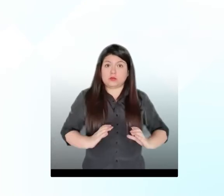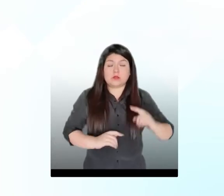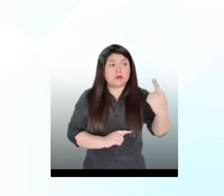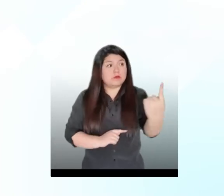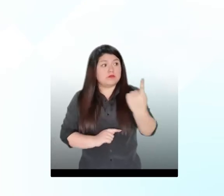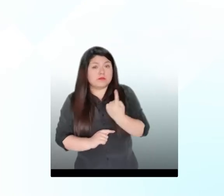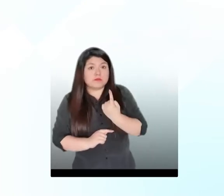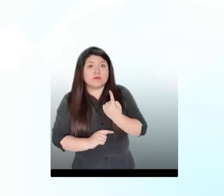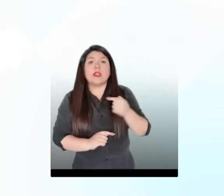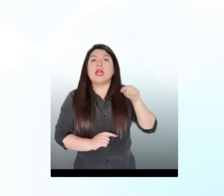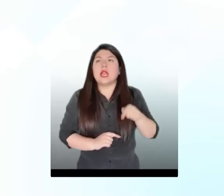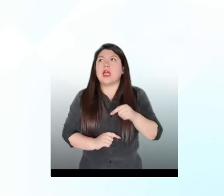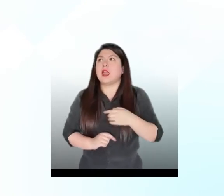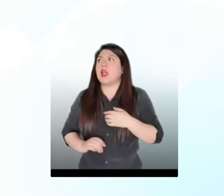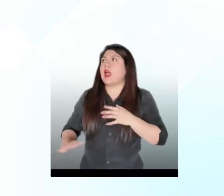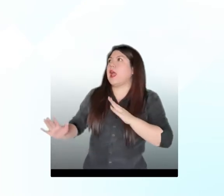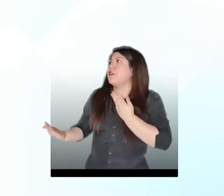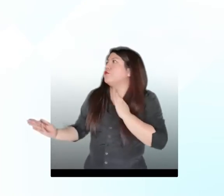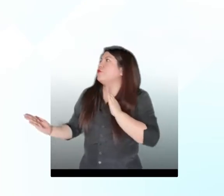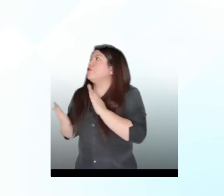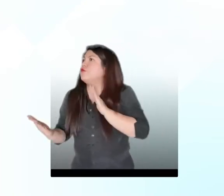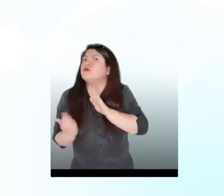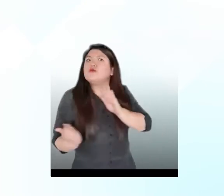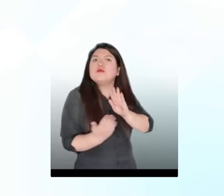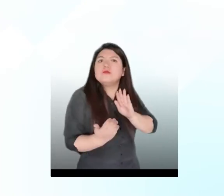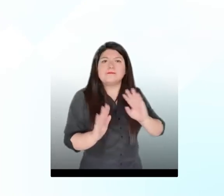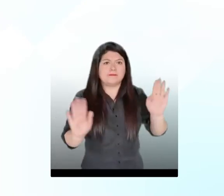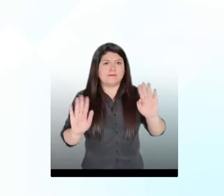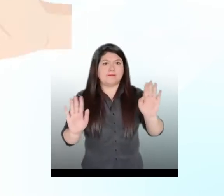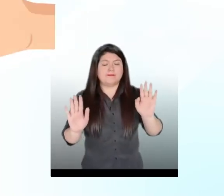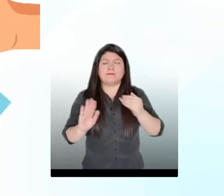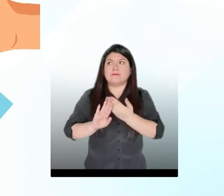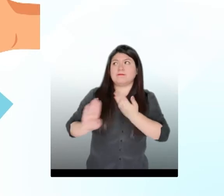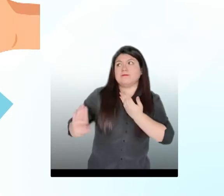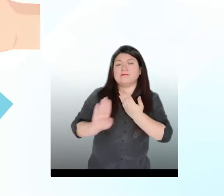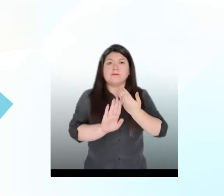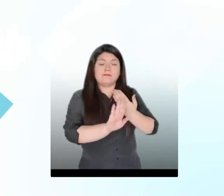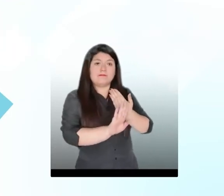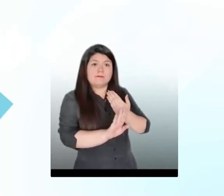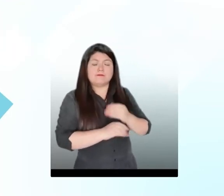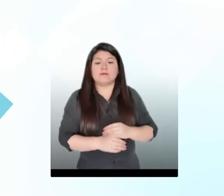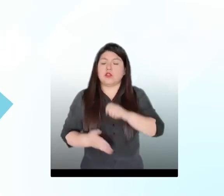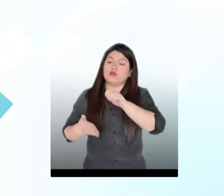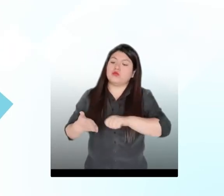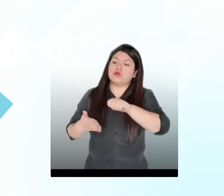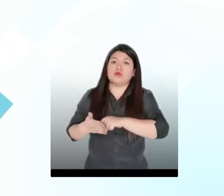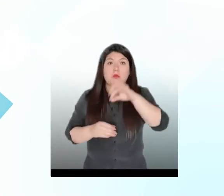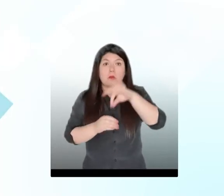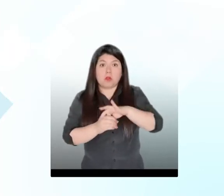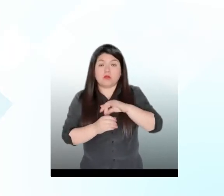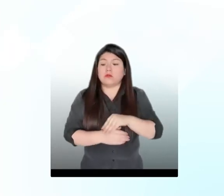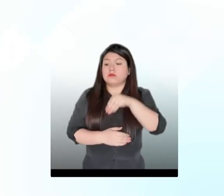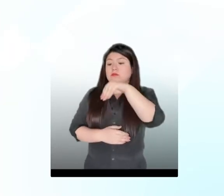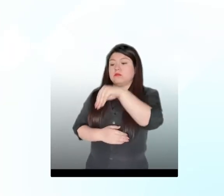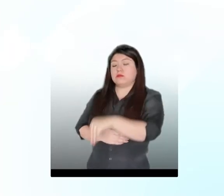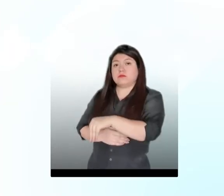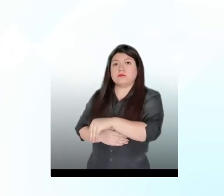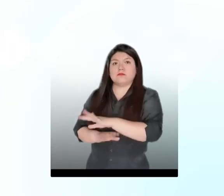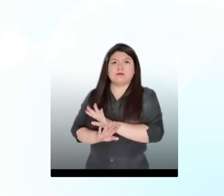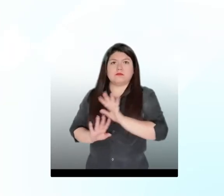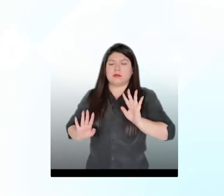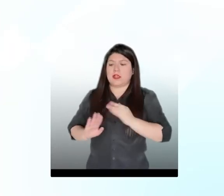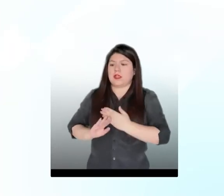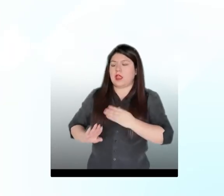desinfectar sus manos antes de ejercer el derecho al voto. Al depositar el voto en la urna, evitará el contacto con ella.